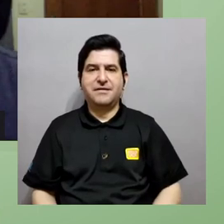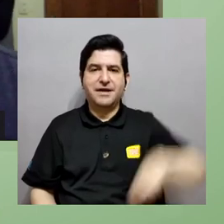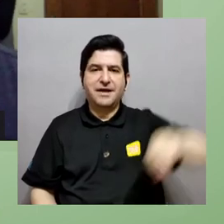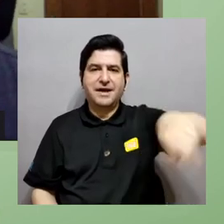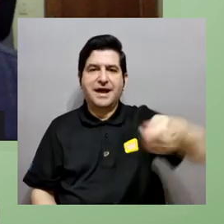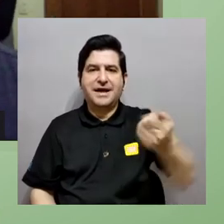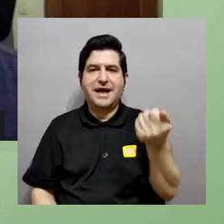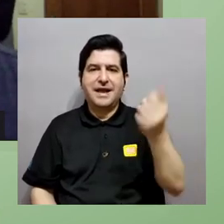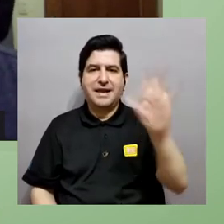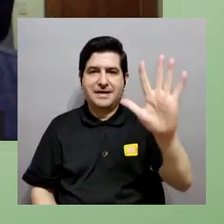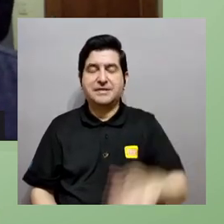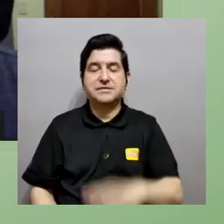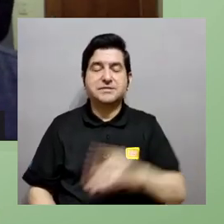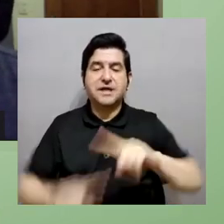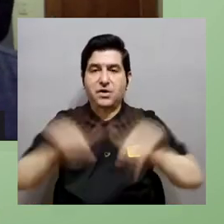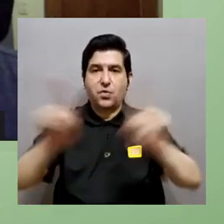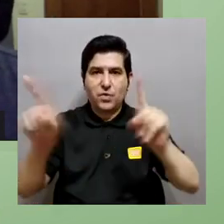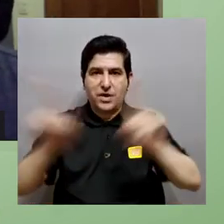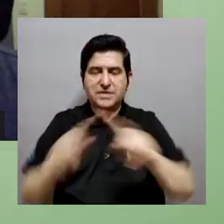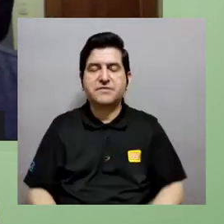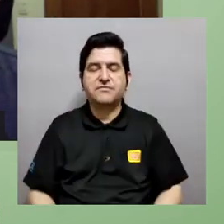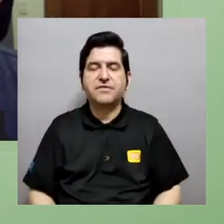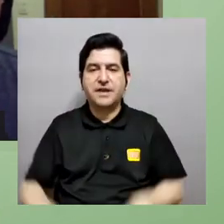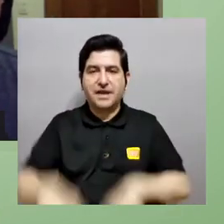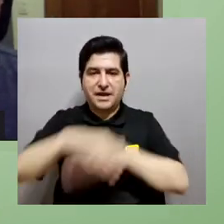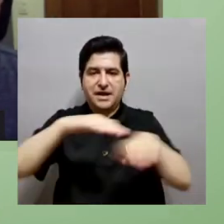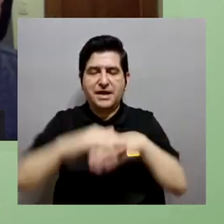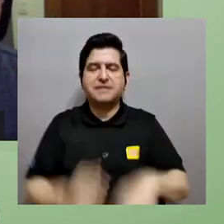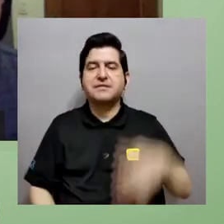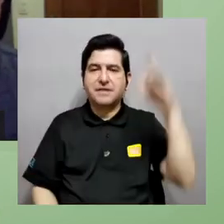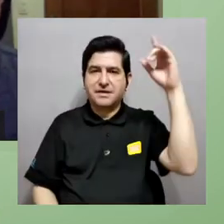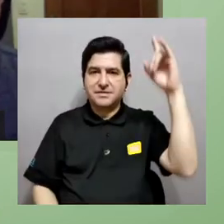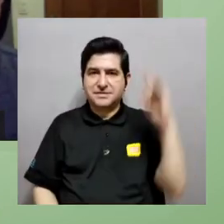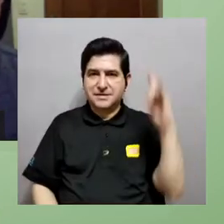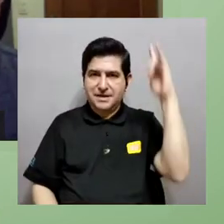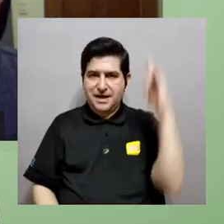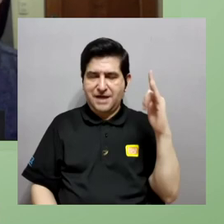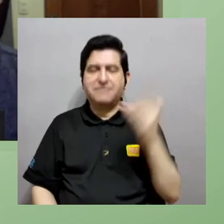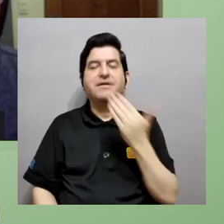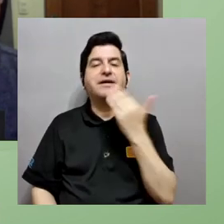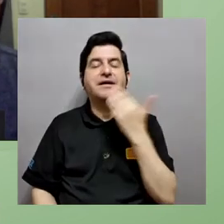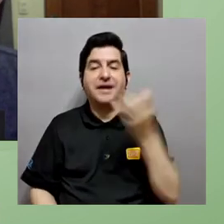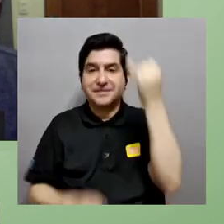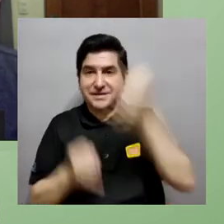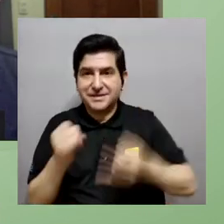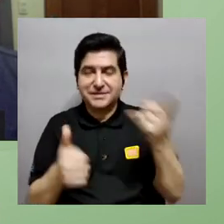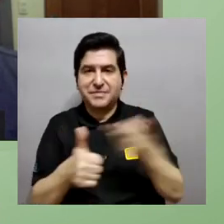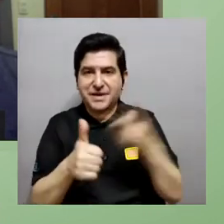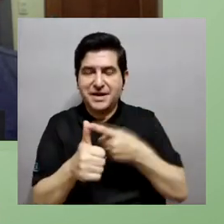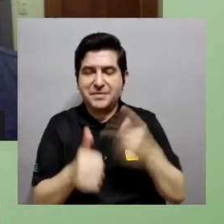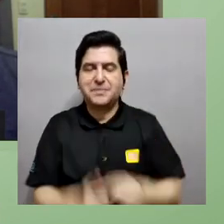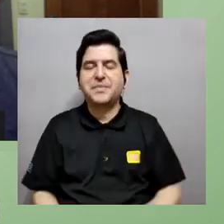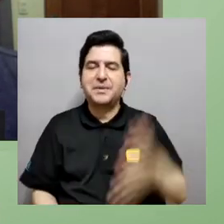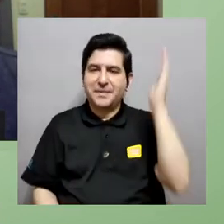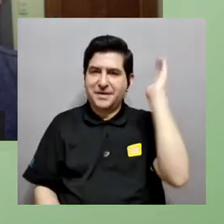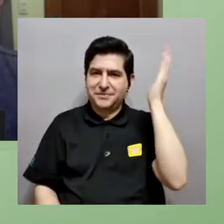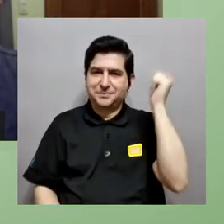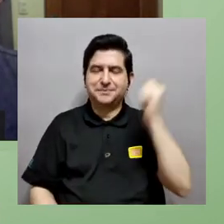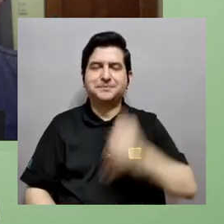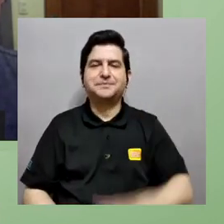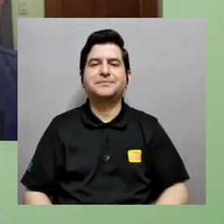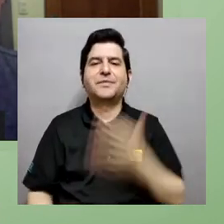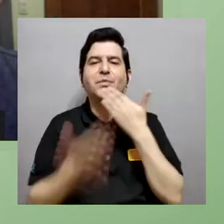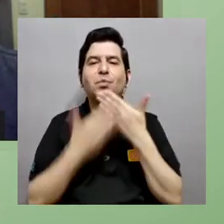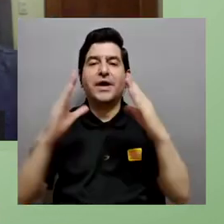también en Canal UCR el canal 15 de la antena o en las diferentes plataformas de cable muchísimas gracias